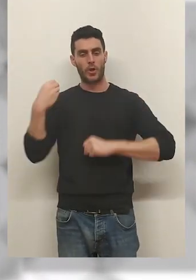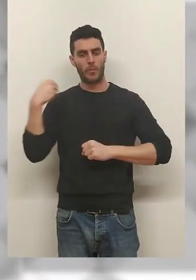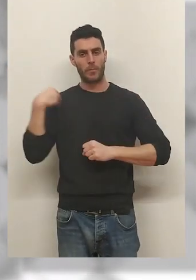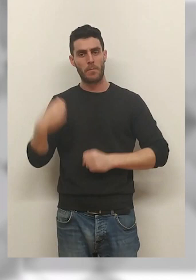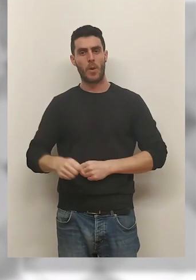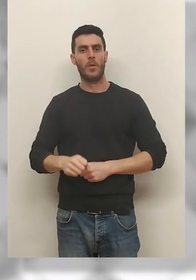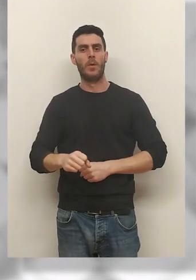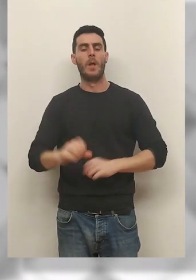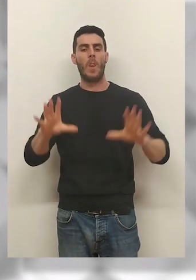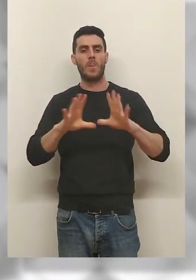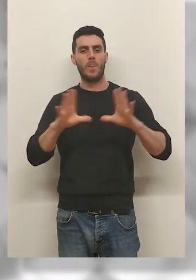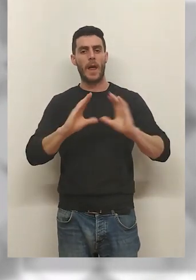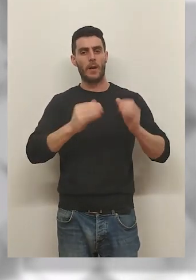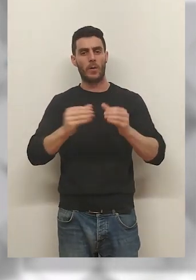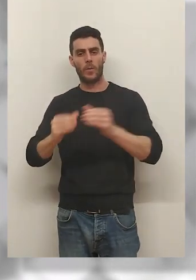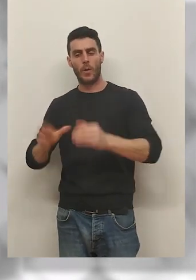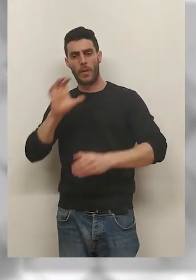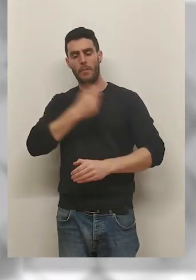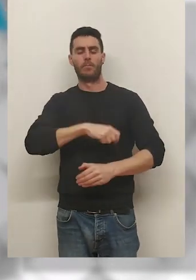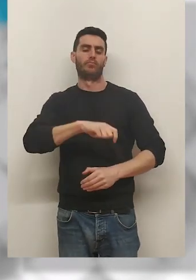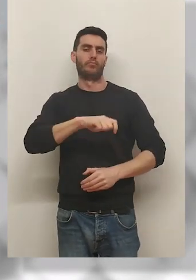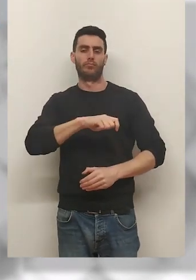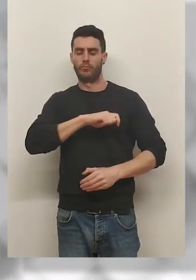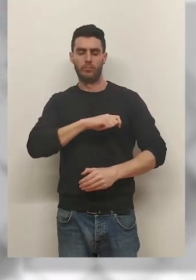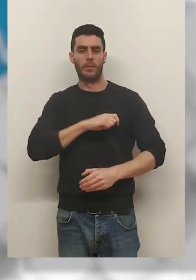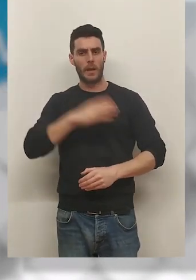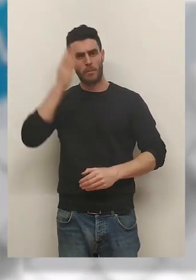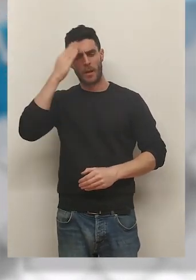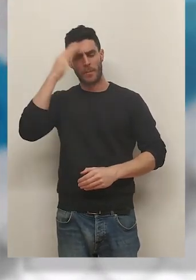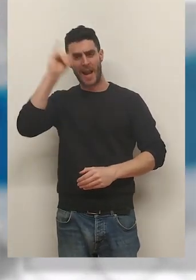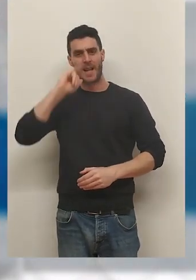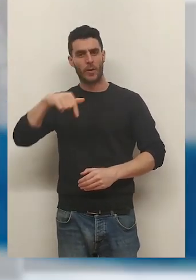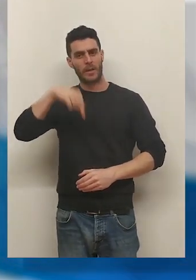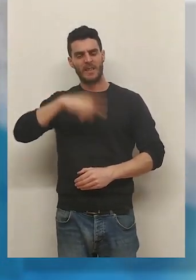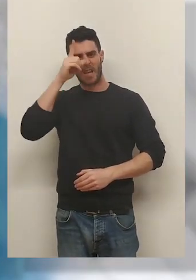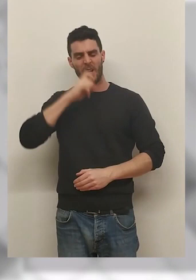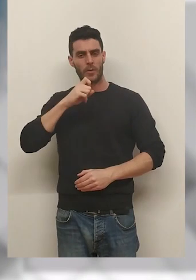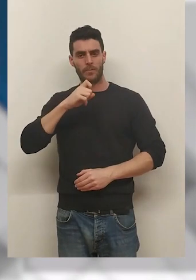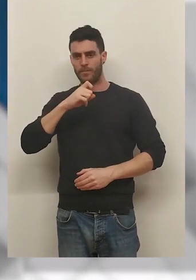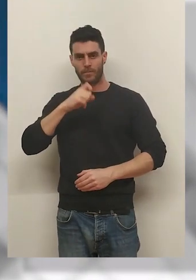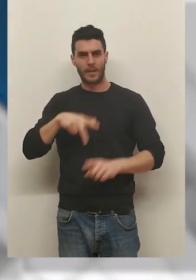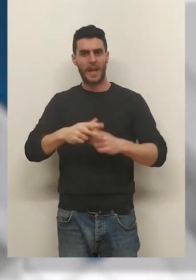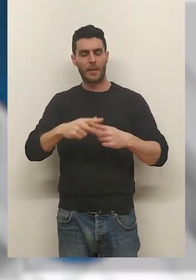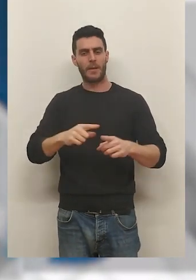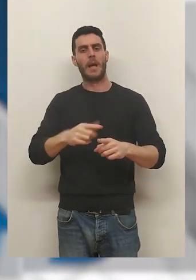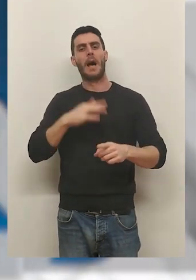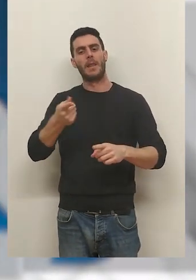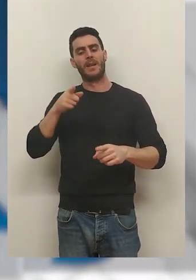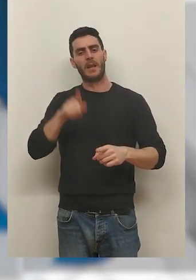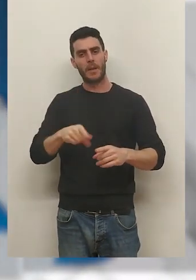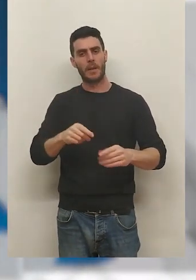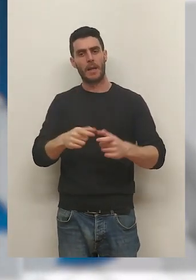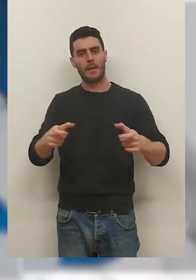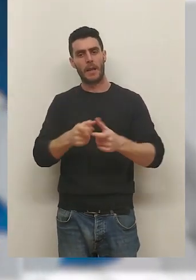a una docena de los principales clubes del país. Sin presencia riojana este campeonato en pelota a mano y herramienta tendrá además entrada gratuita.